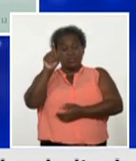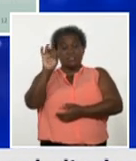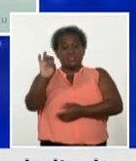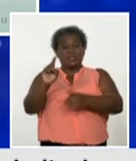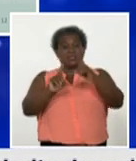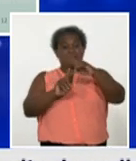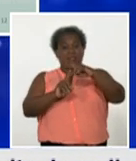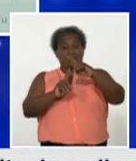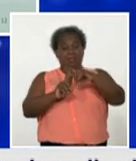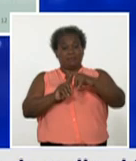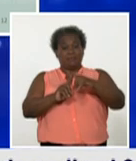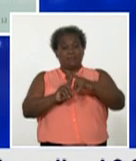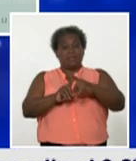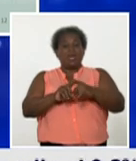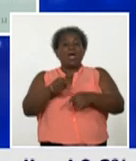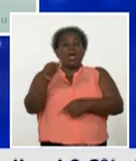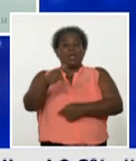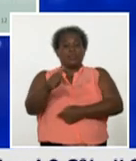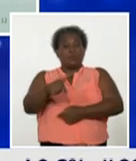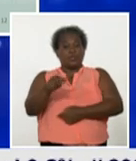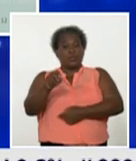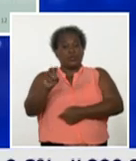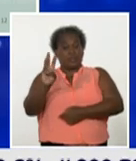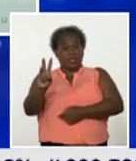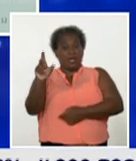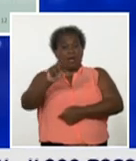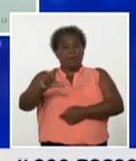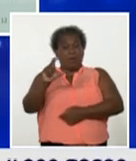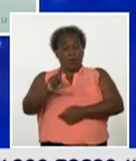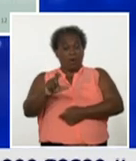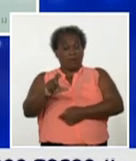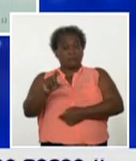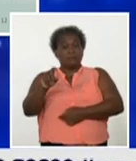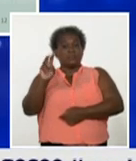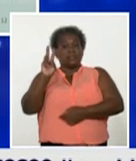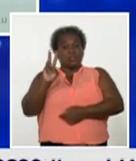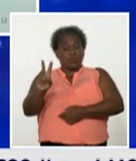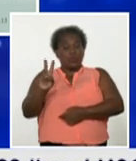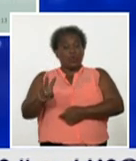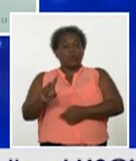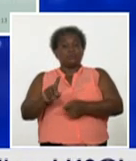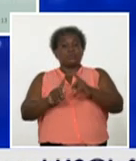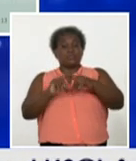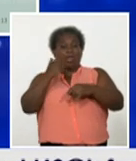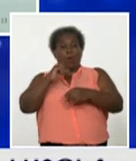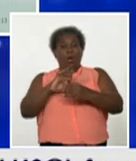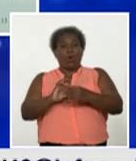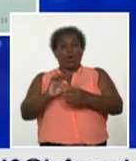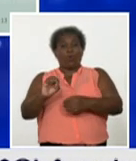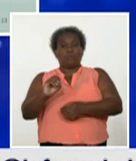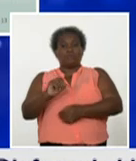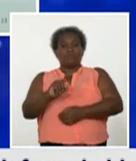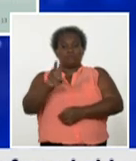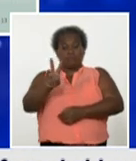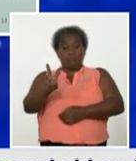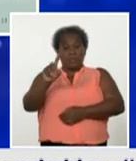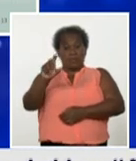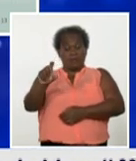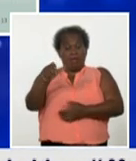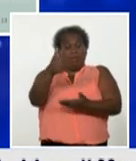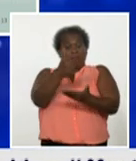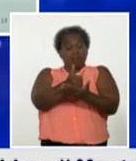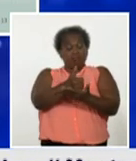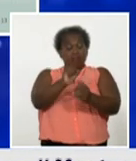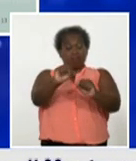atibonico con tres y cabaiguan y tahuasco con dos cada uno villaclara que mantiene estabilidad en el control